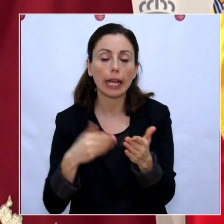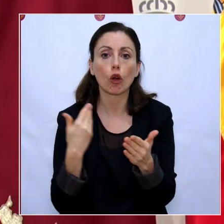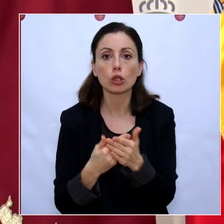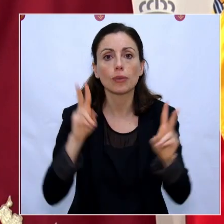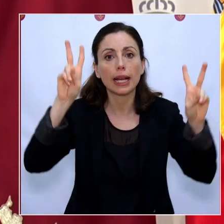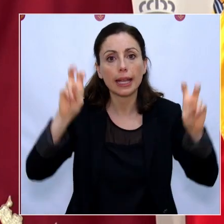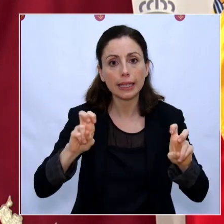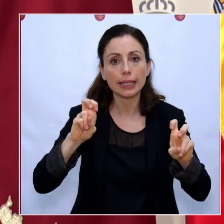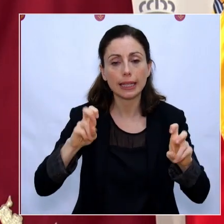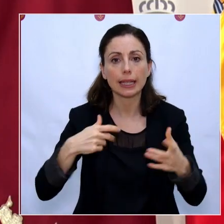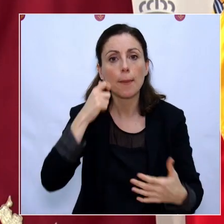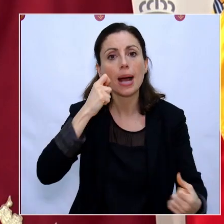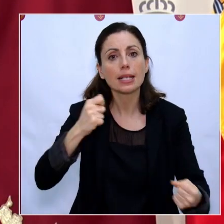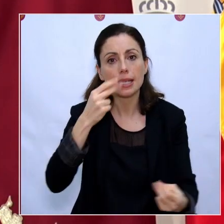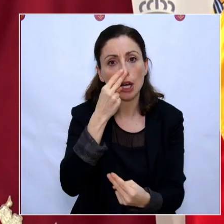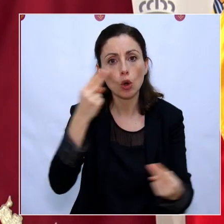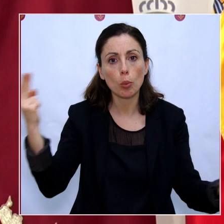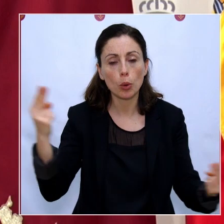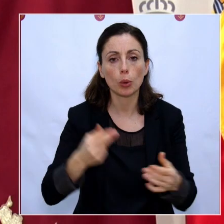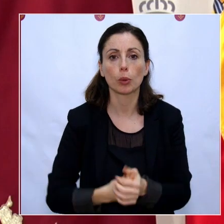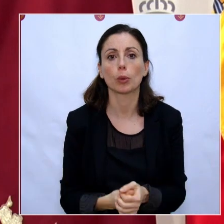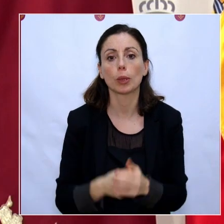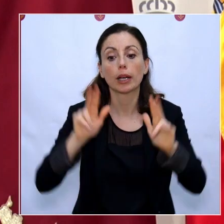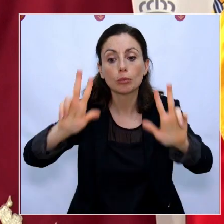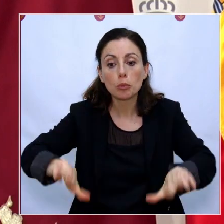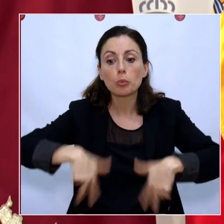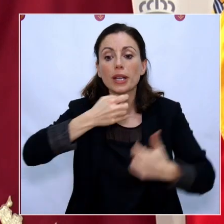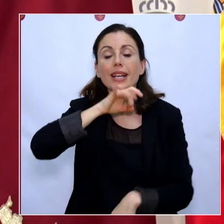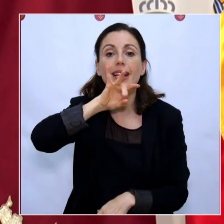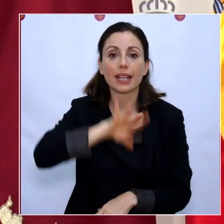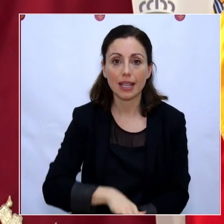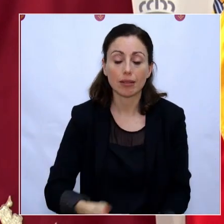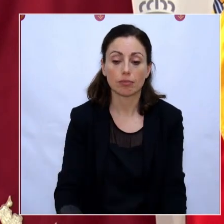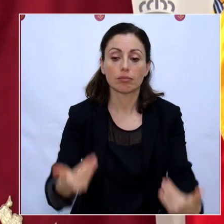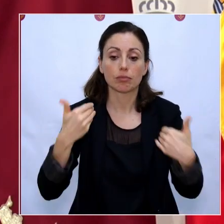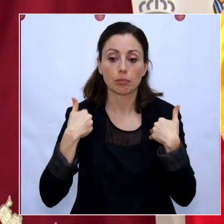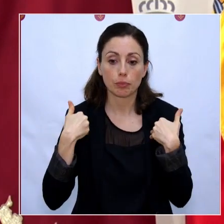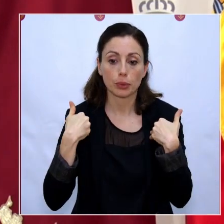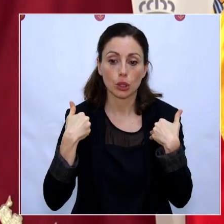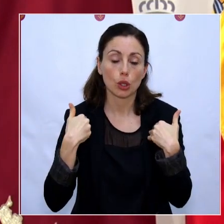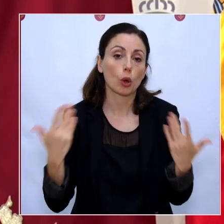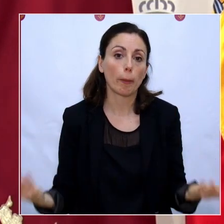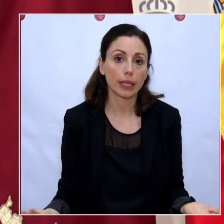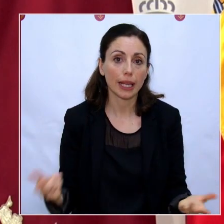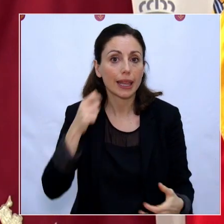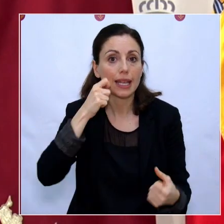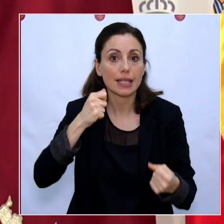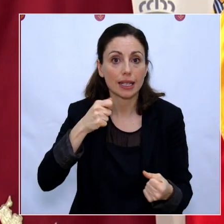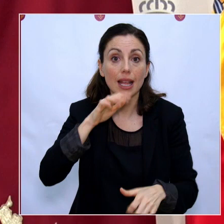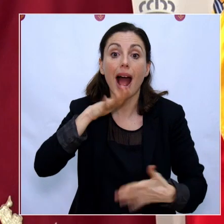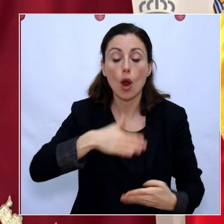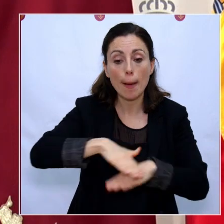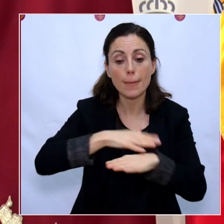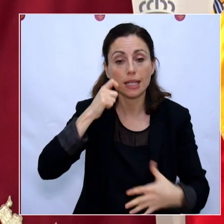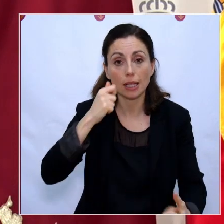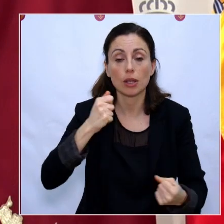pública, es necesario que así lo autorice la autoridad sanitaria competente, que en este caso es el Ministerio de Sanidad. Y